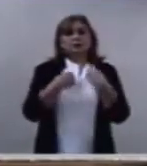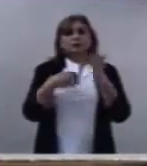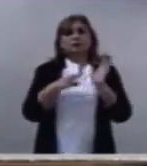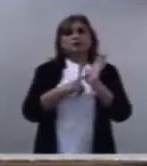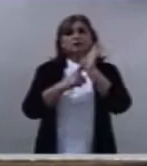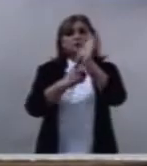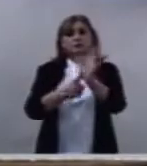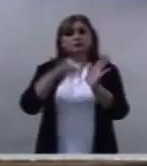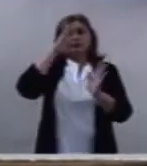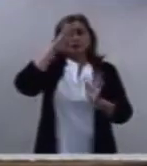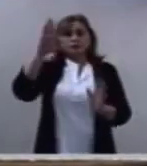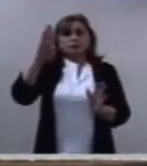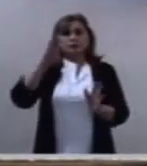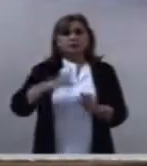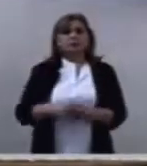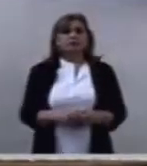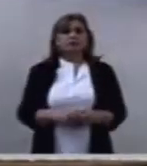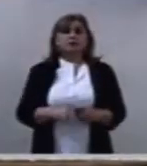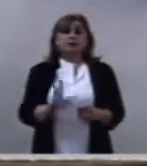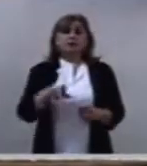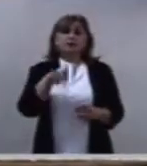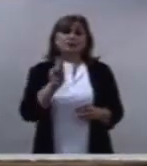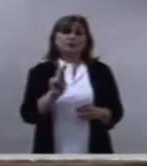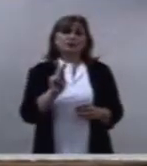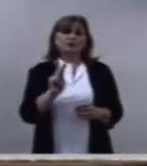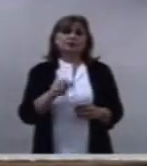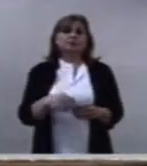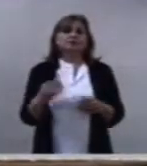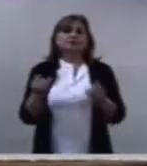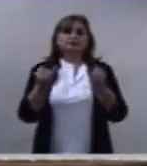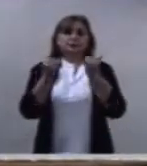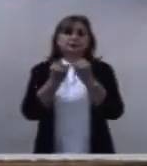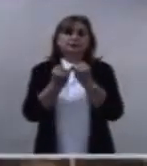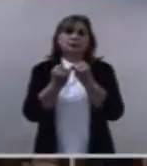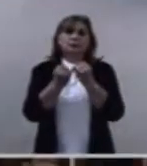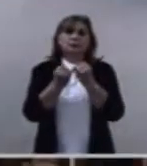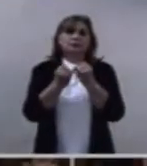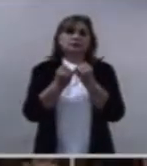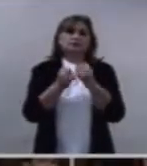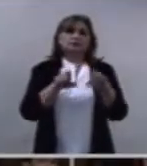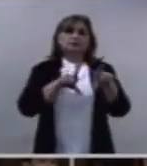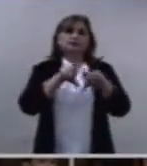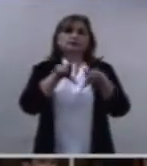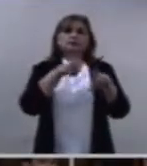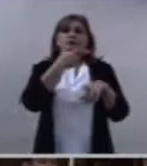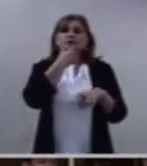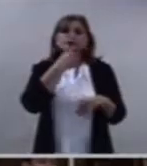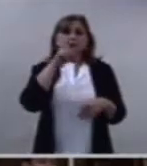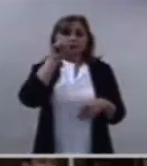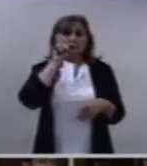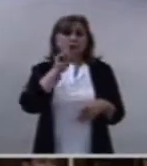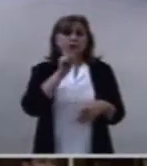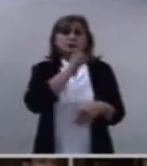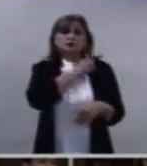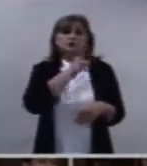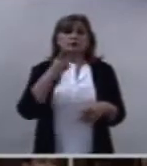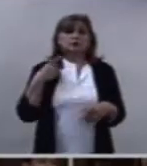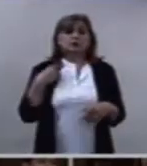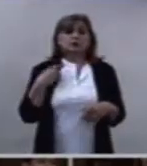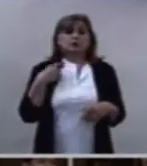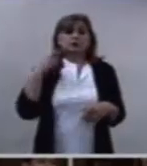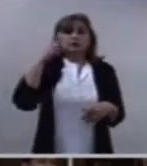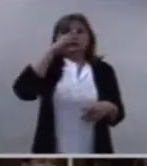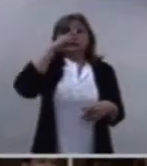este día pero también hermanas y hermanos tenemos que reconocer